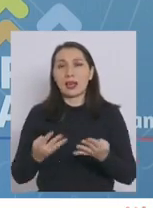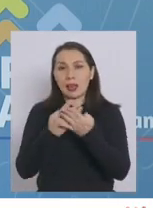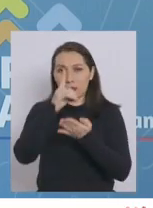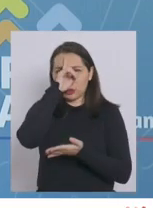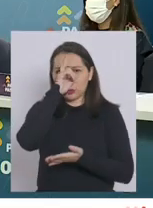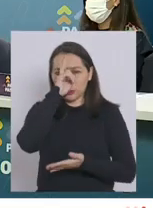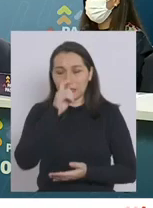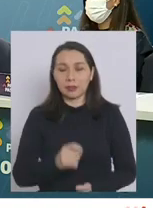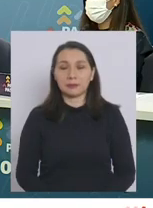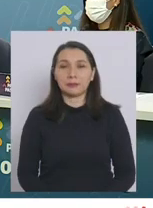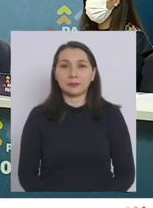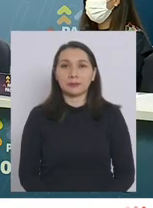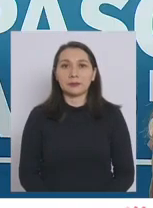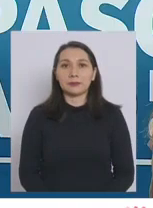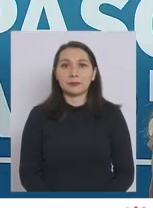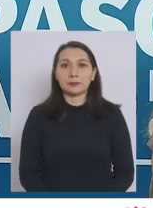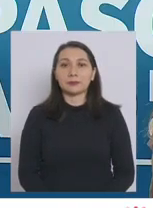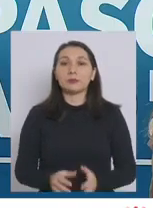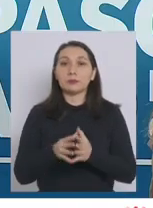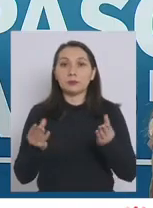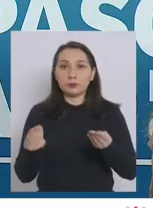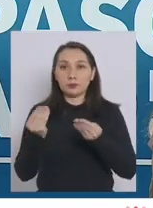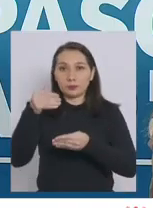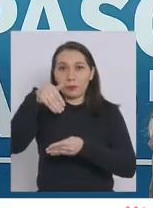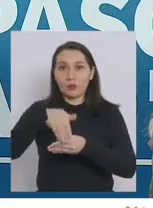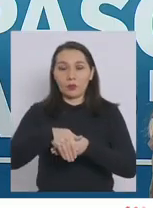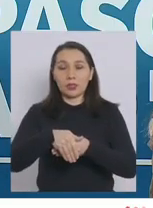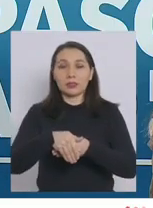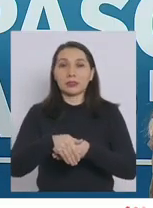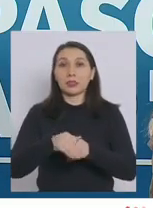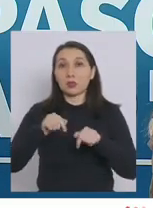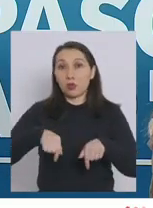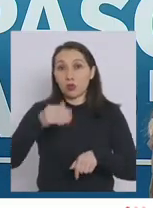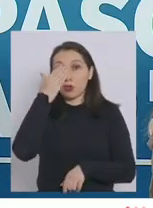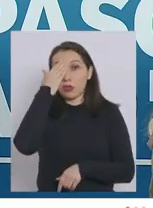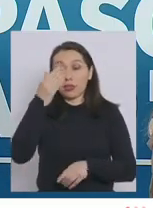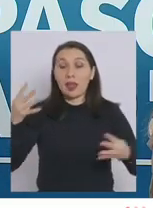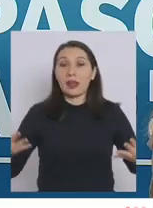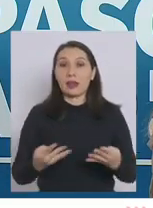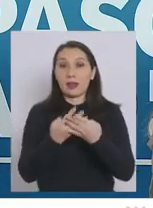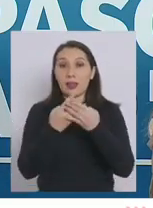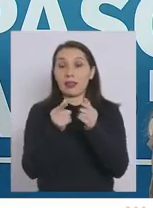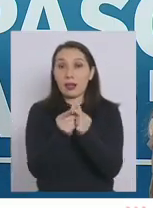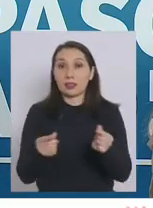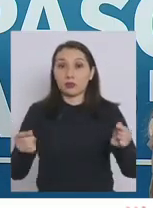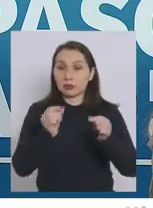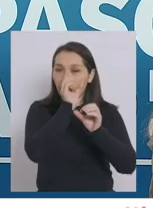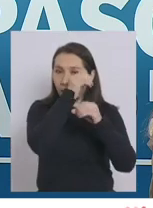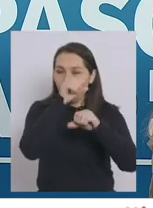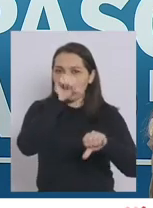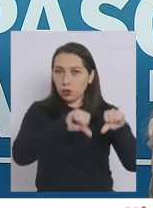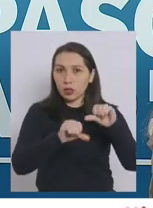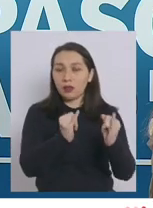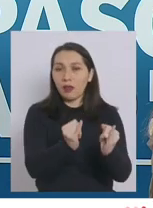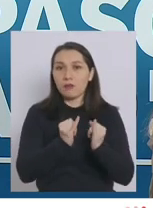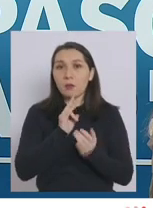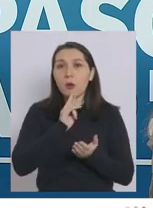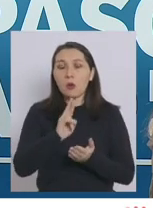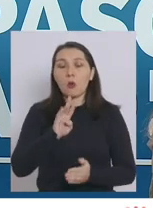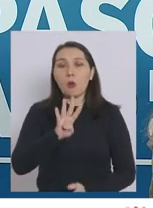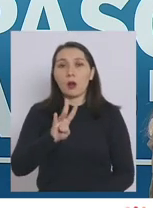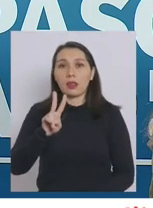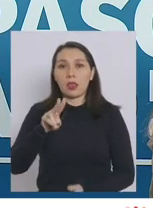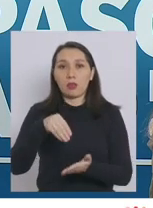Asistenciales. Muy buenas tardes. En el día de hoy la Red Nacional de Laboratorios informó el resultado de